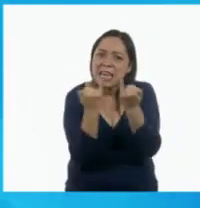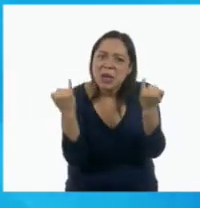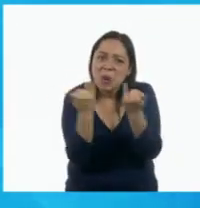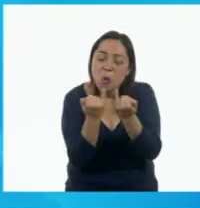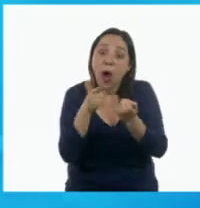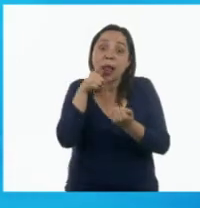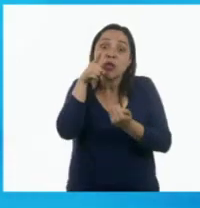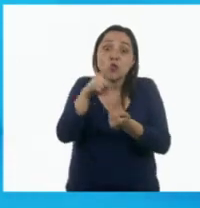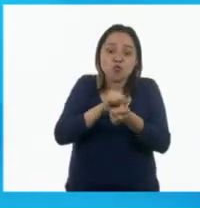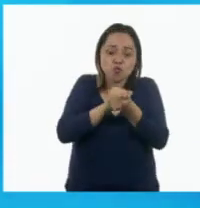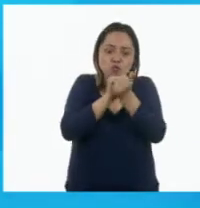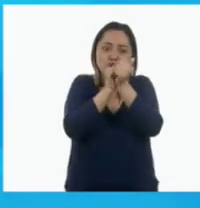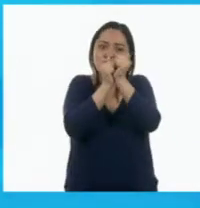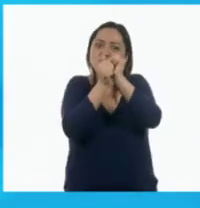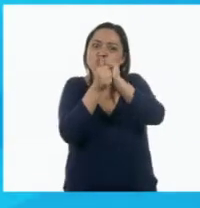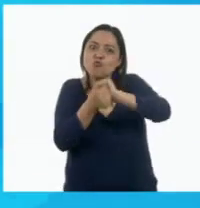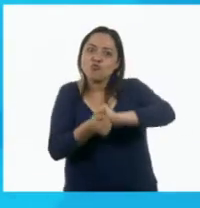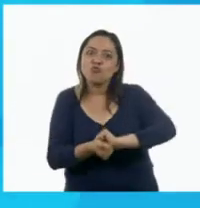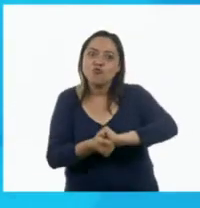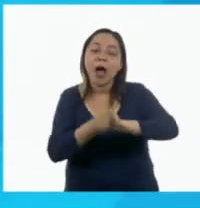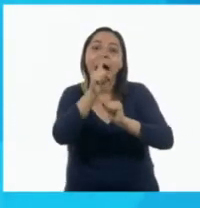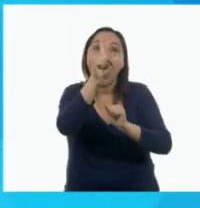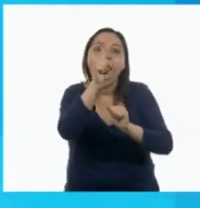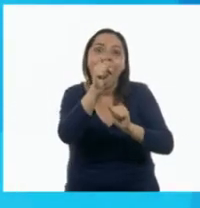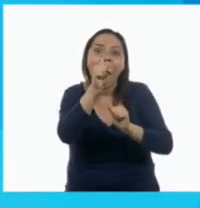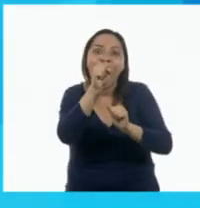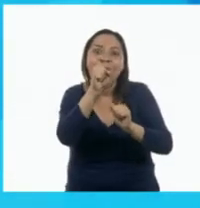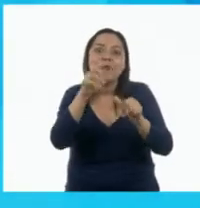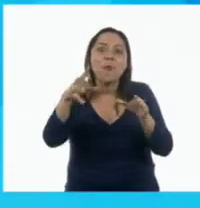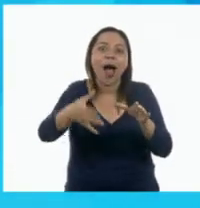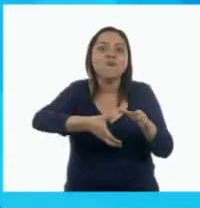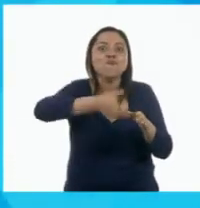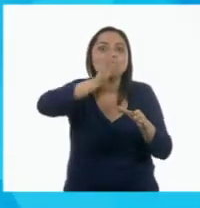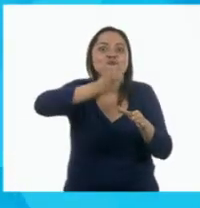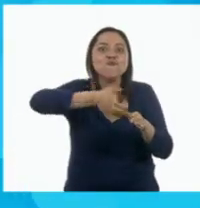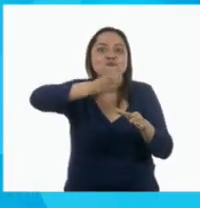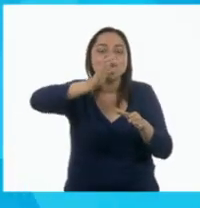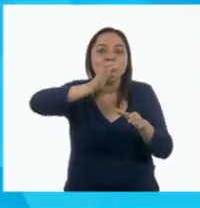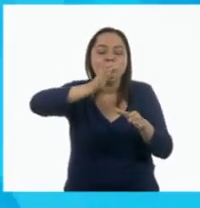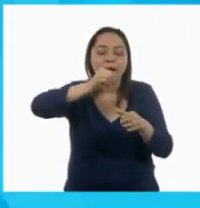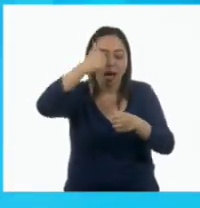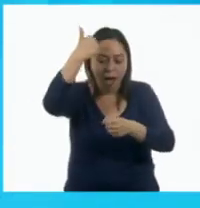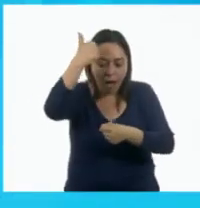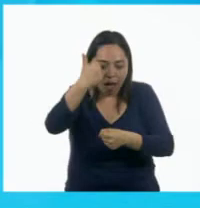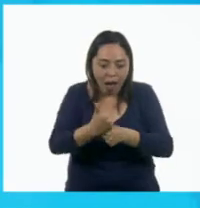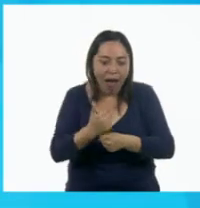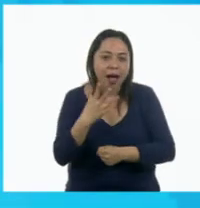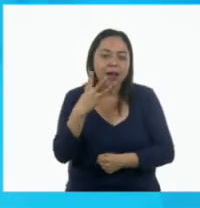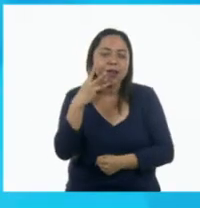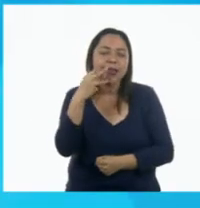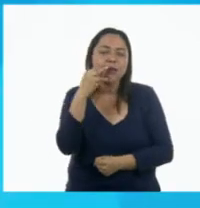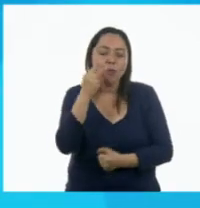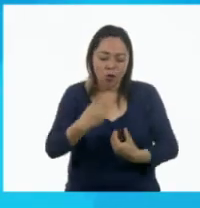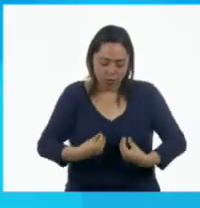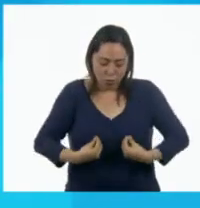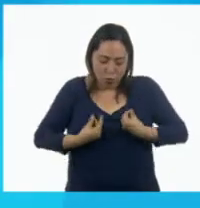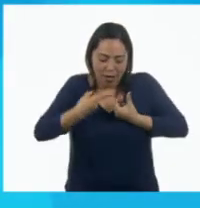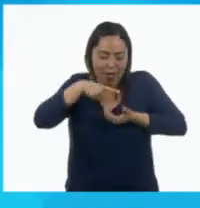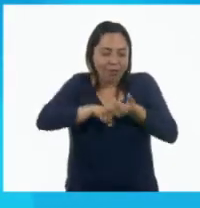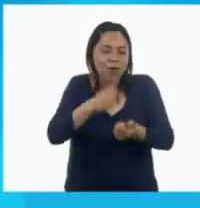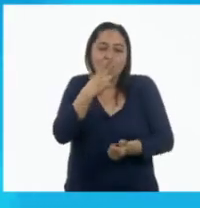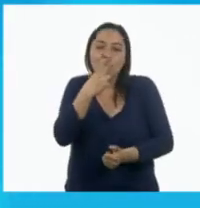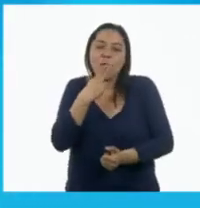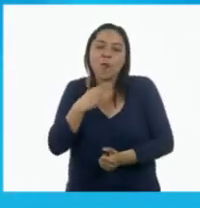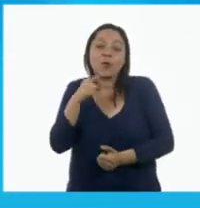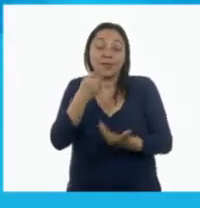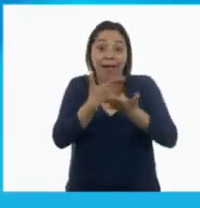convertirte en limonada. Una bebida muy refrescante. El limón encontró dulzura en su vida y fue maravilloso. Ahora se